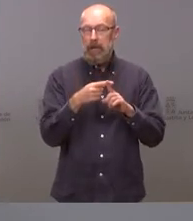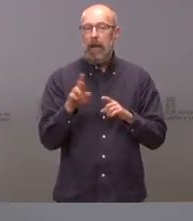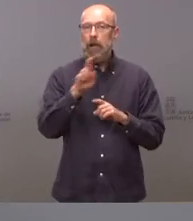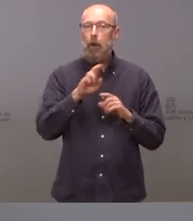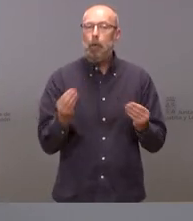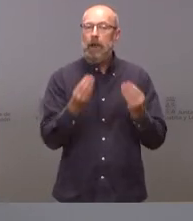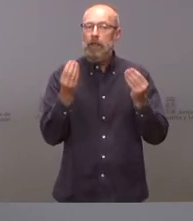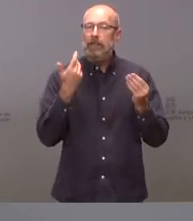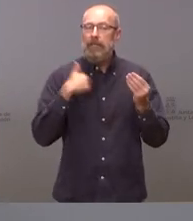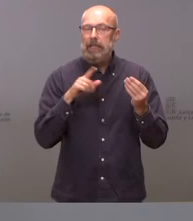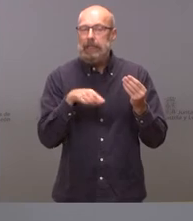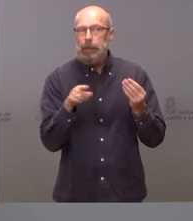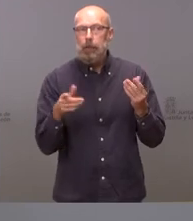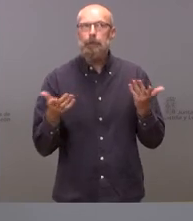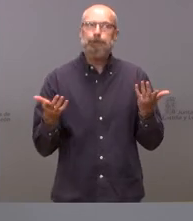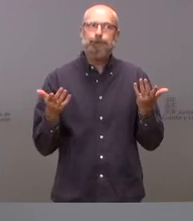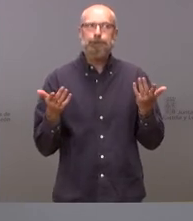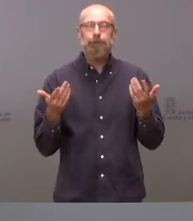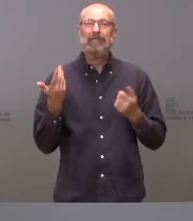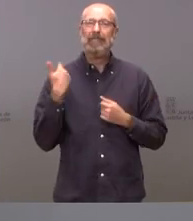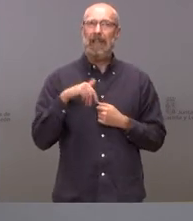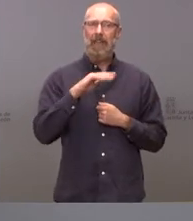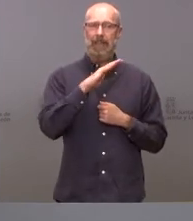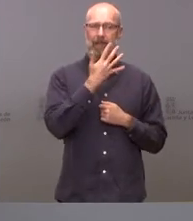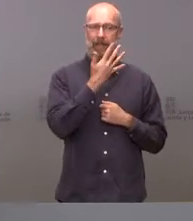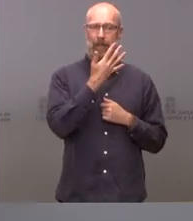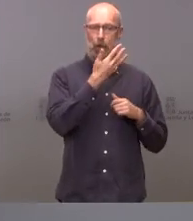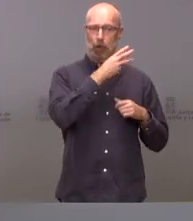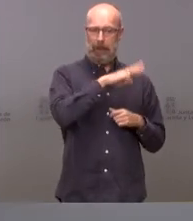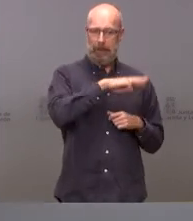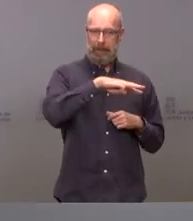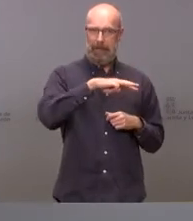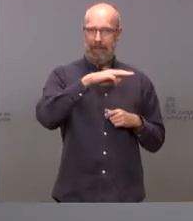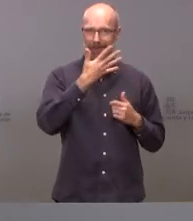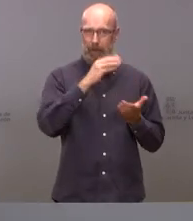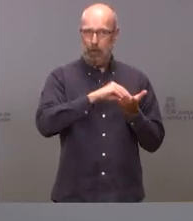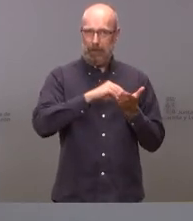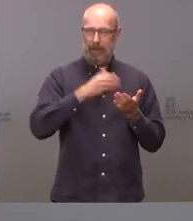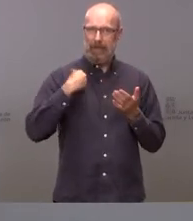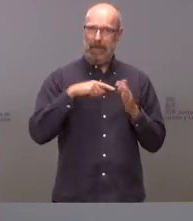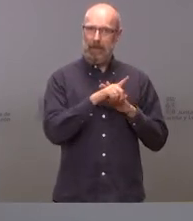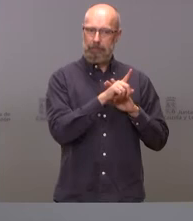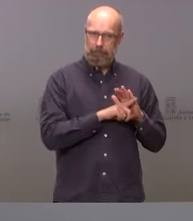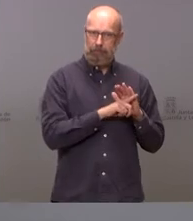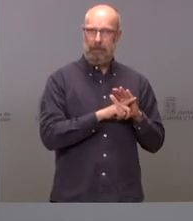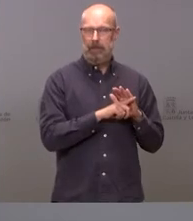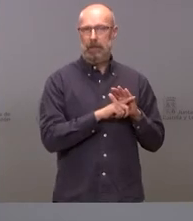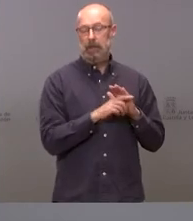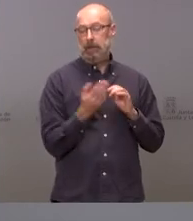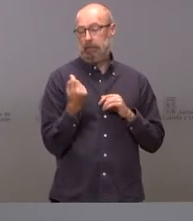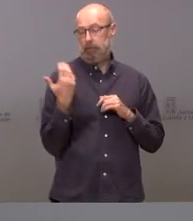después de cinco trimestres consecutivos de recesión en el segundo trimestre de este año comenzamos con un crecimiento económico importante